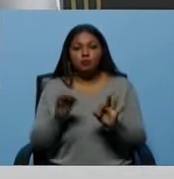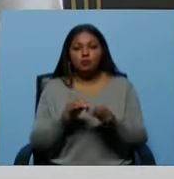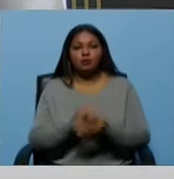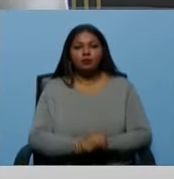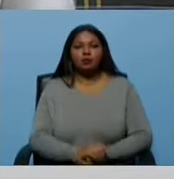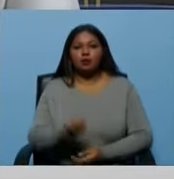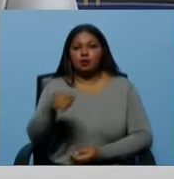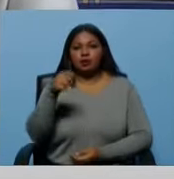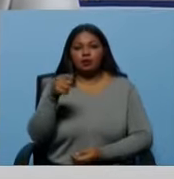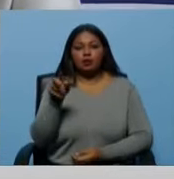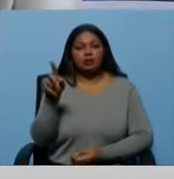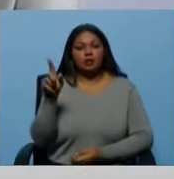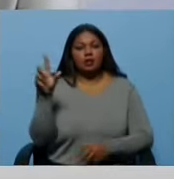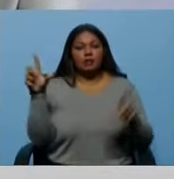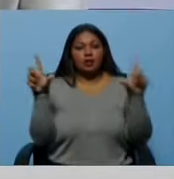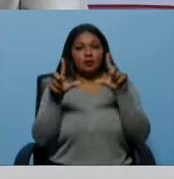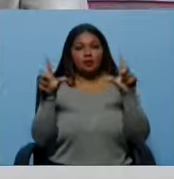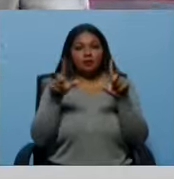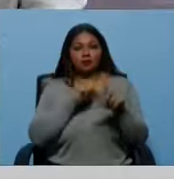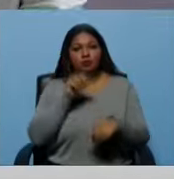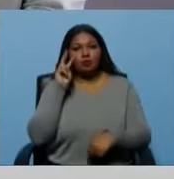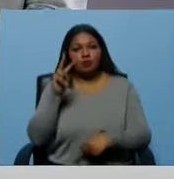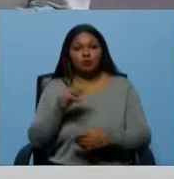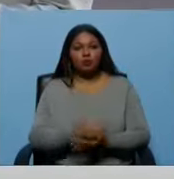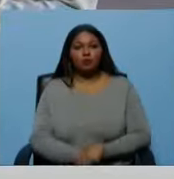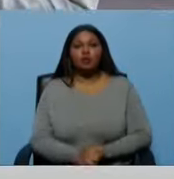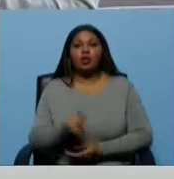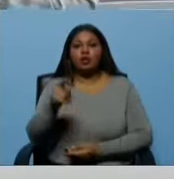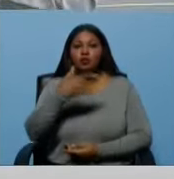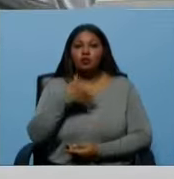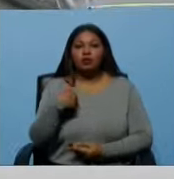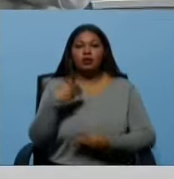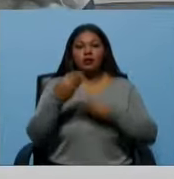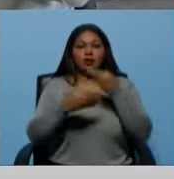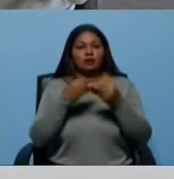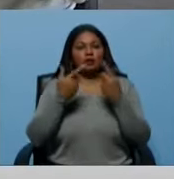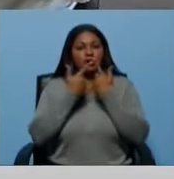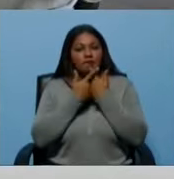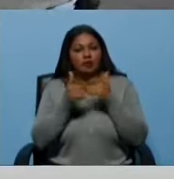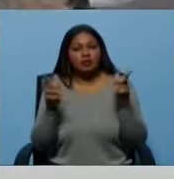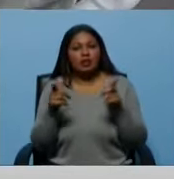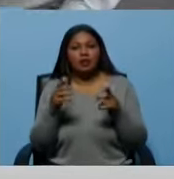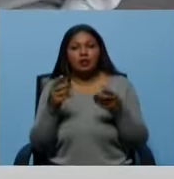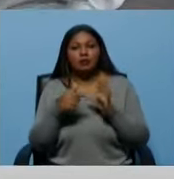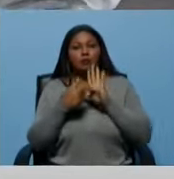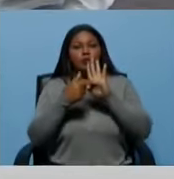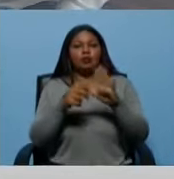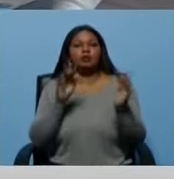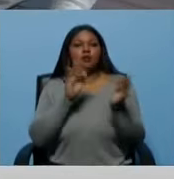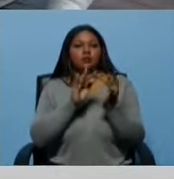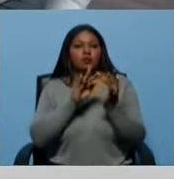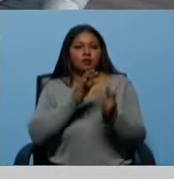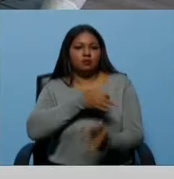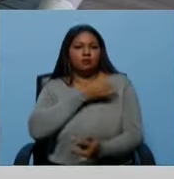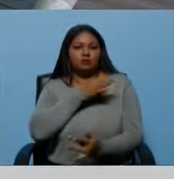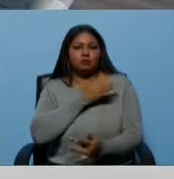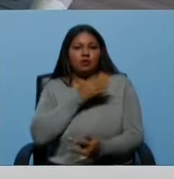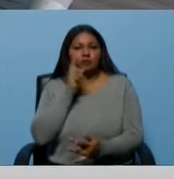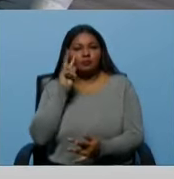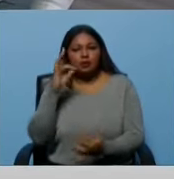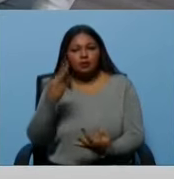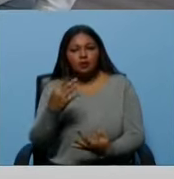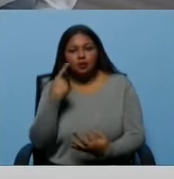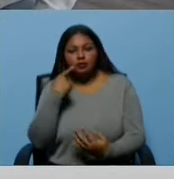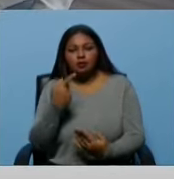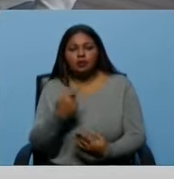televisión. Lo que pasa es que la libertad que se muestra en las redes sociales es una libertad ficticia y ya